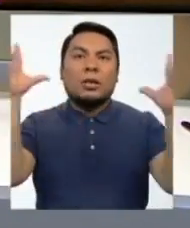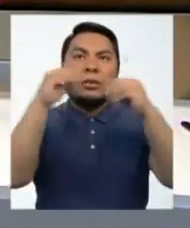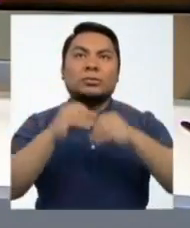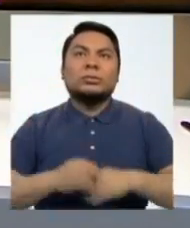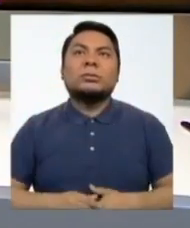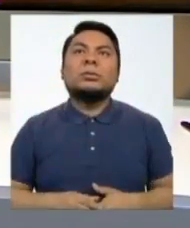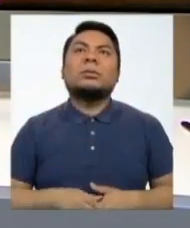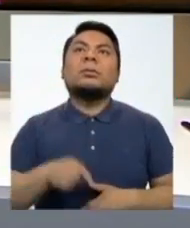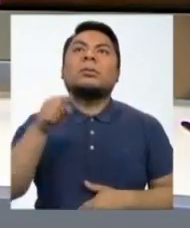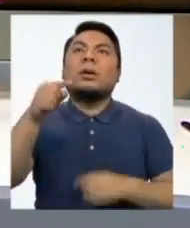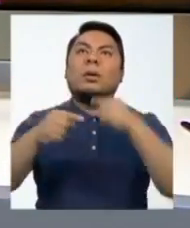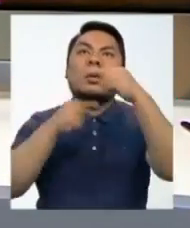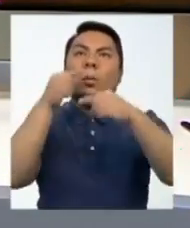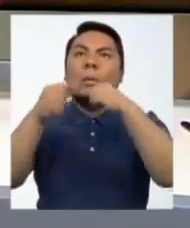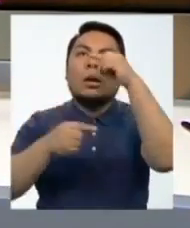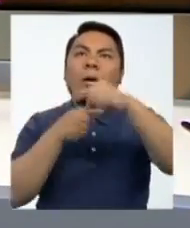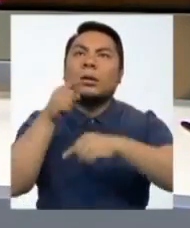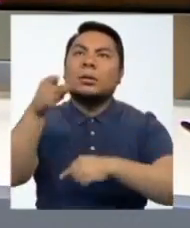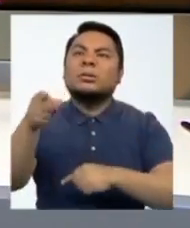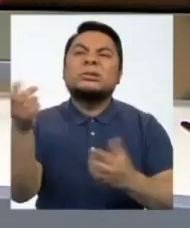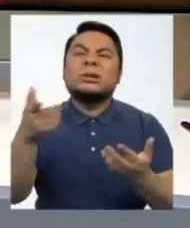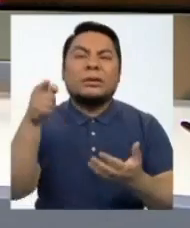ante esta decisión judicial.